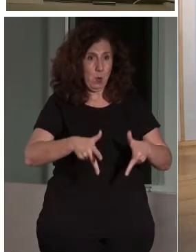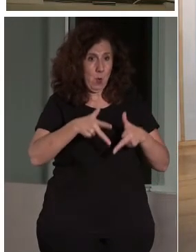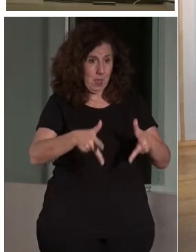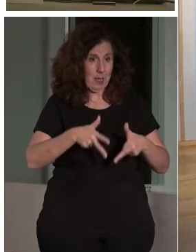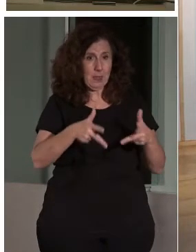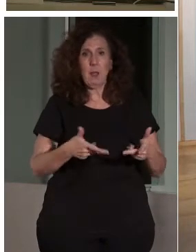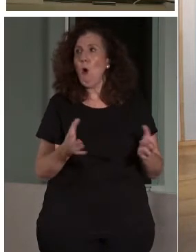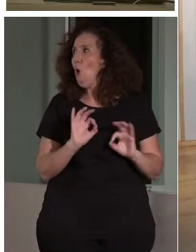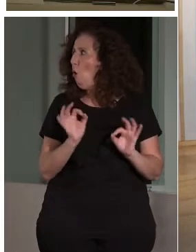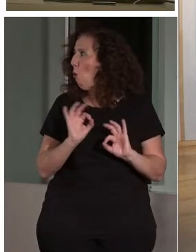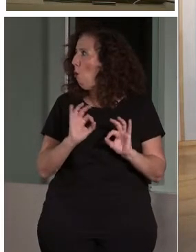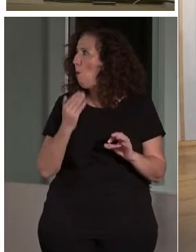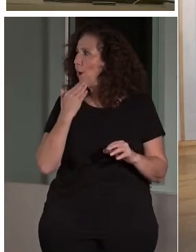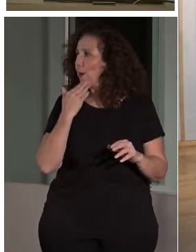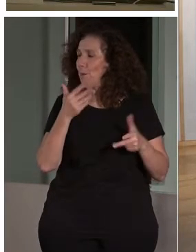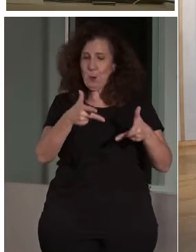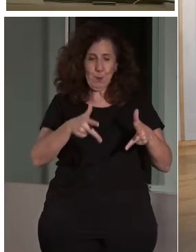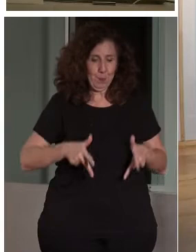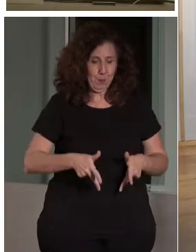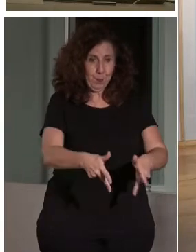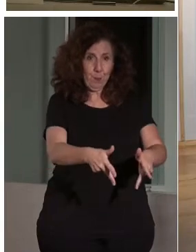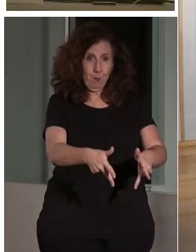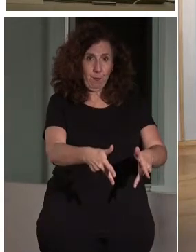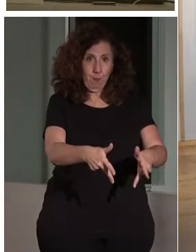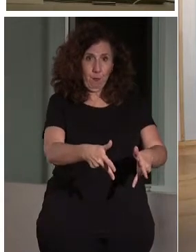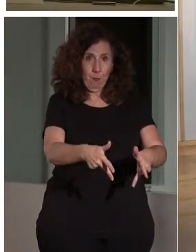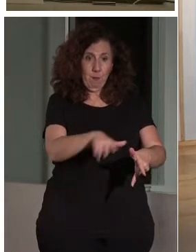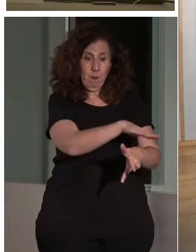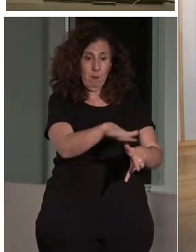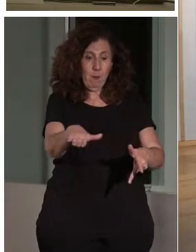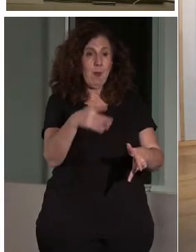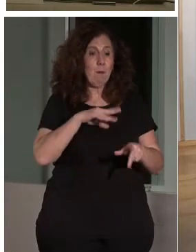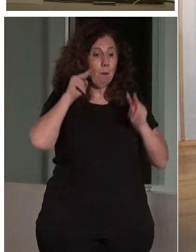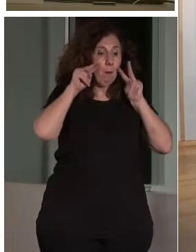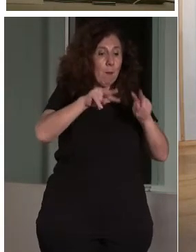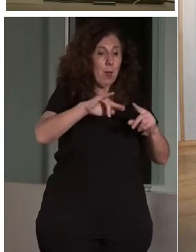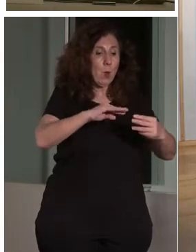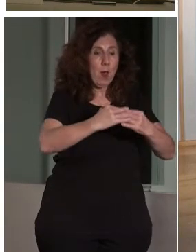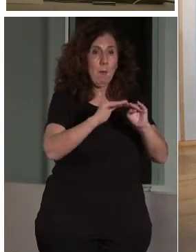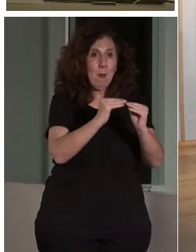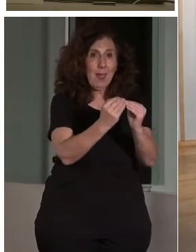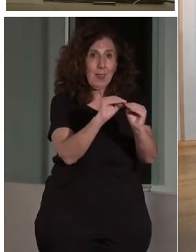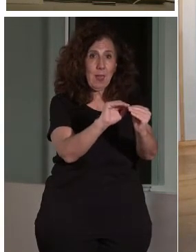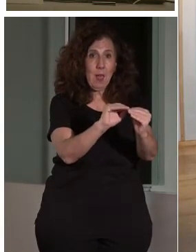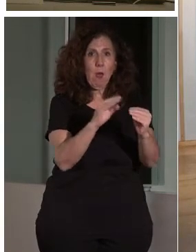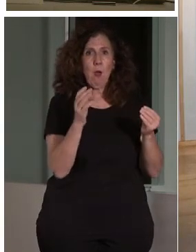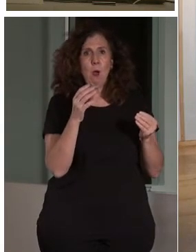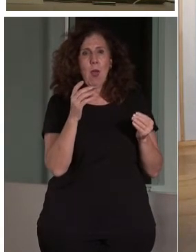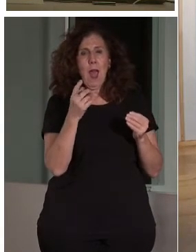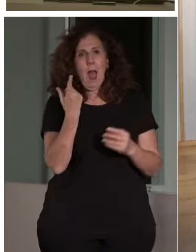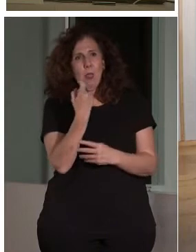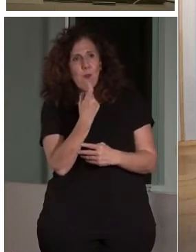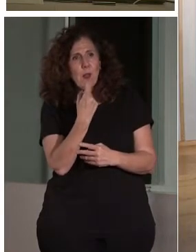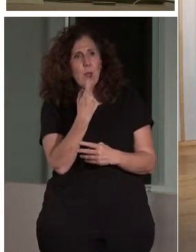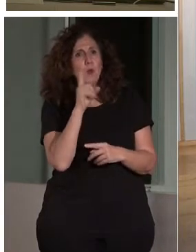O, por ejemplo, se ha hablado de evaluación. Es importante hacer evaluación por expertos y por personas usuarias, no solo por